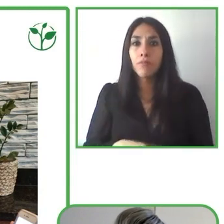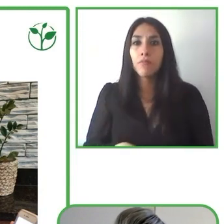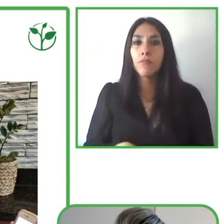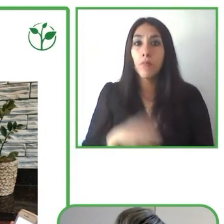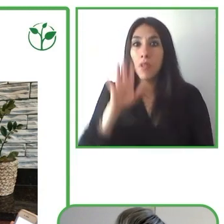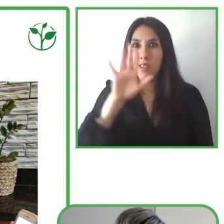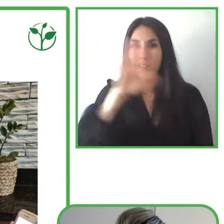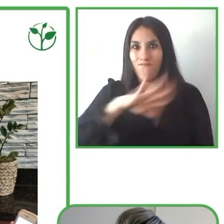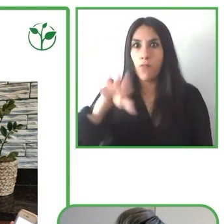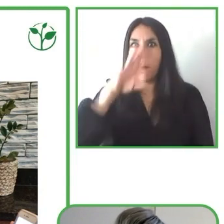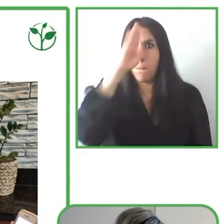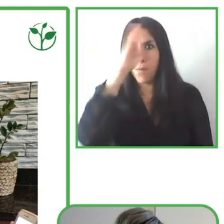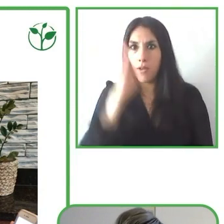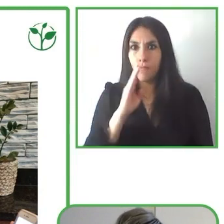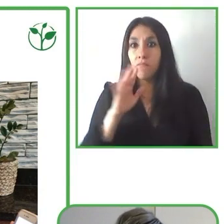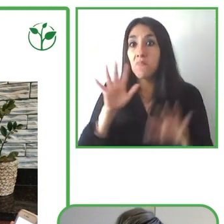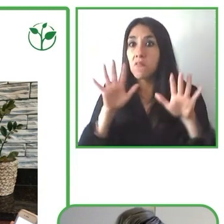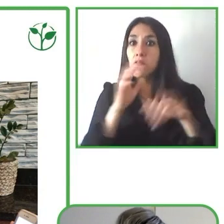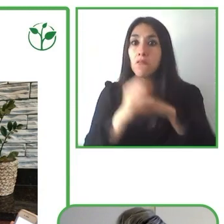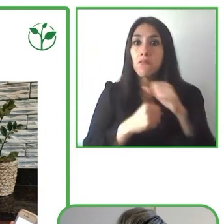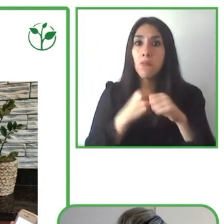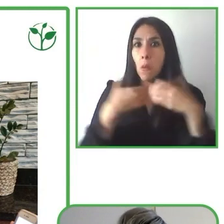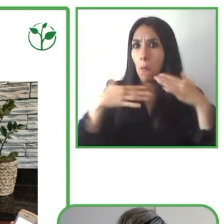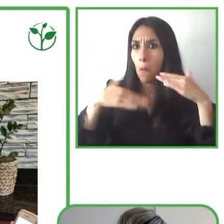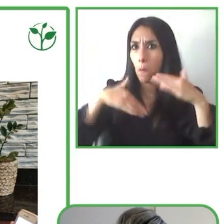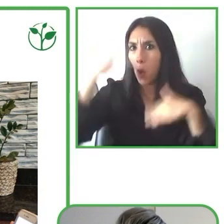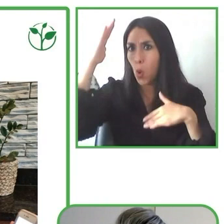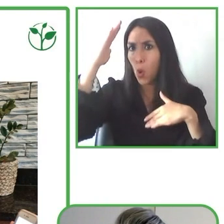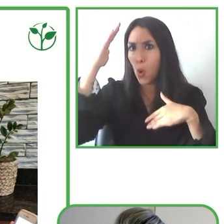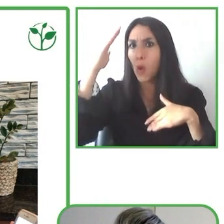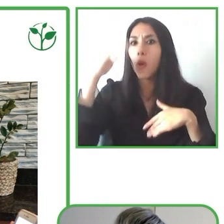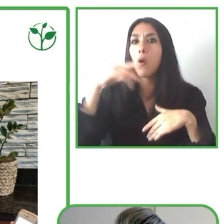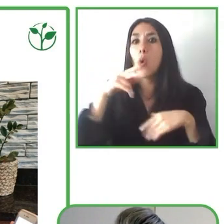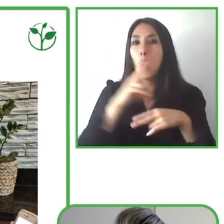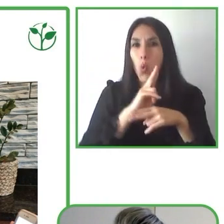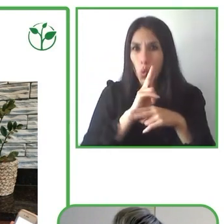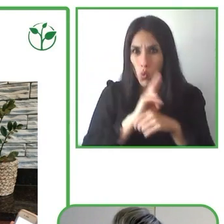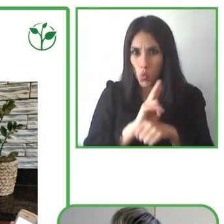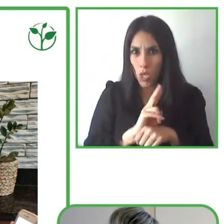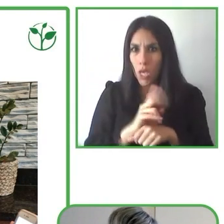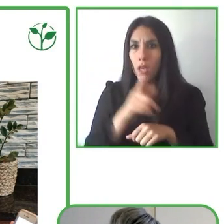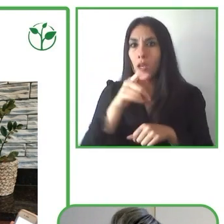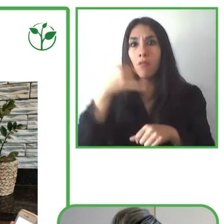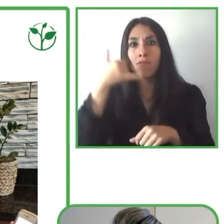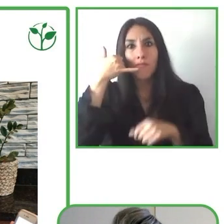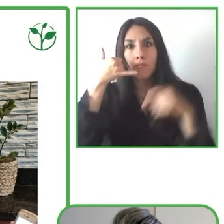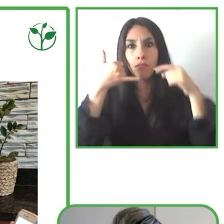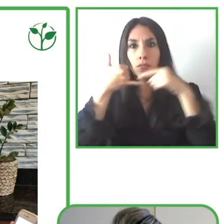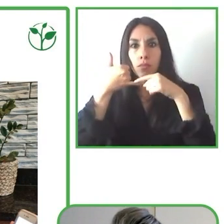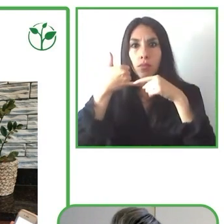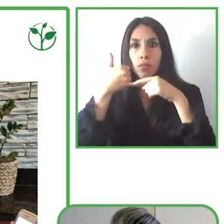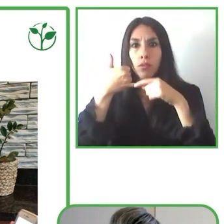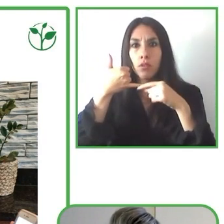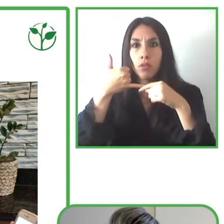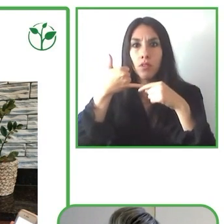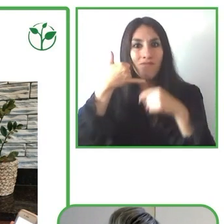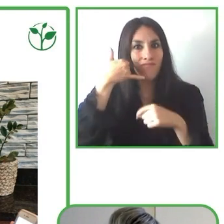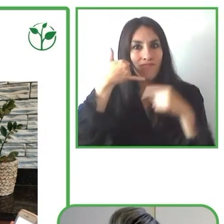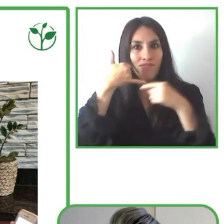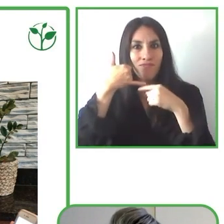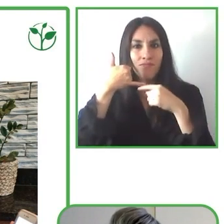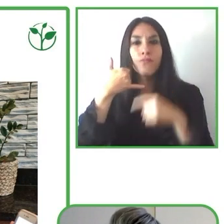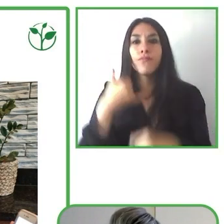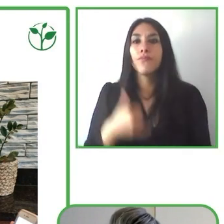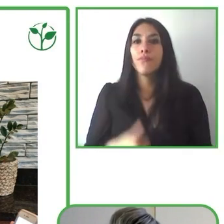utiliza el teléfono móvil como principal medio de acceso a Internet. El